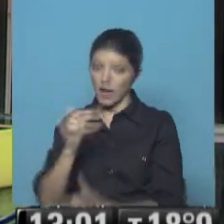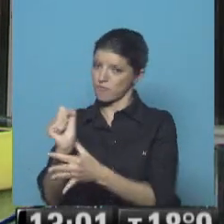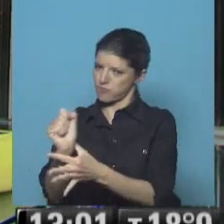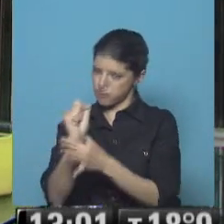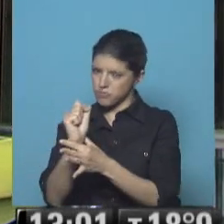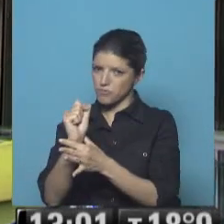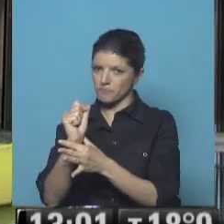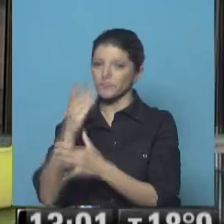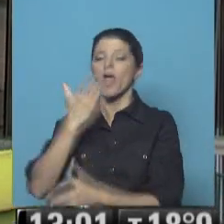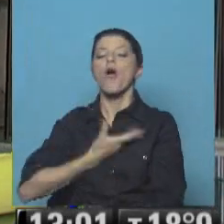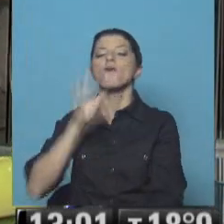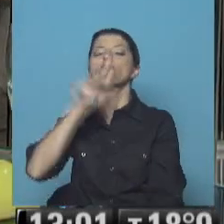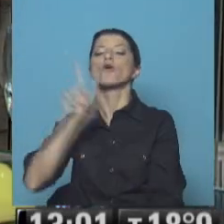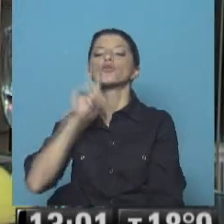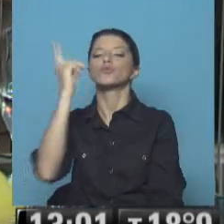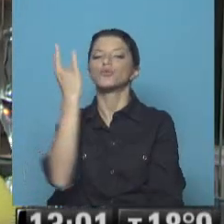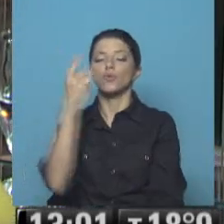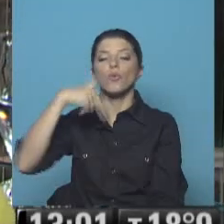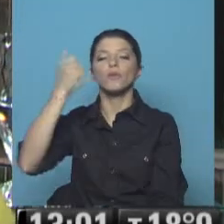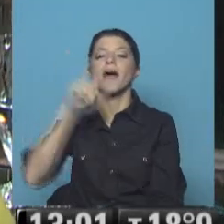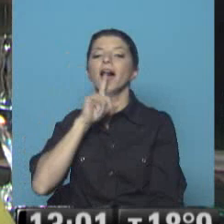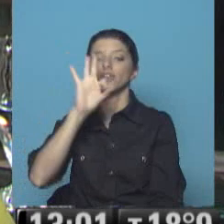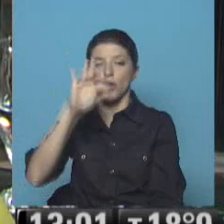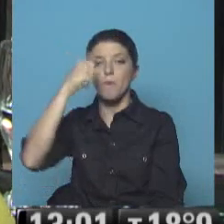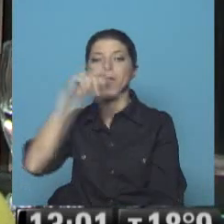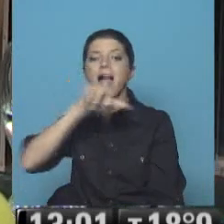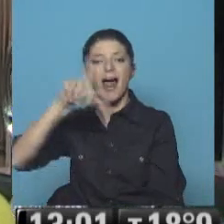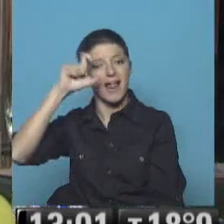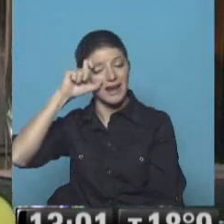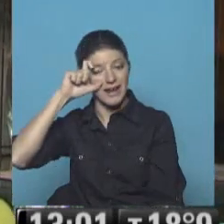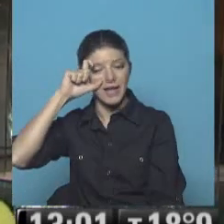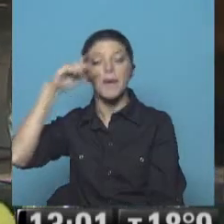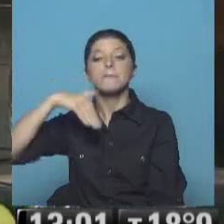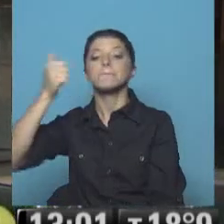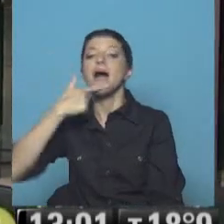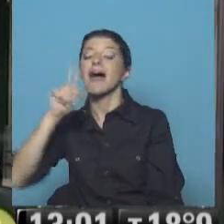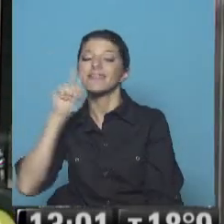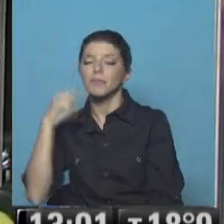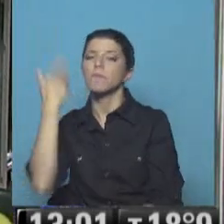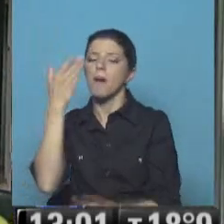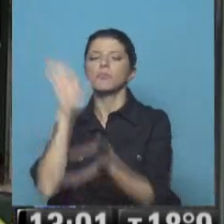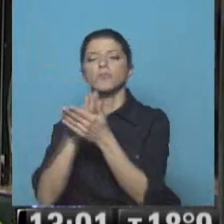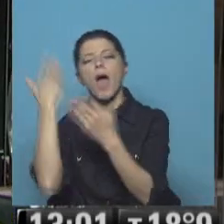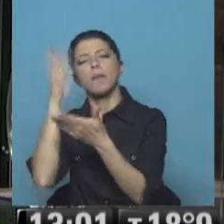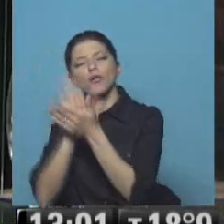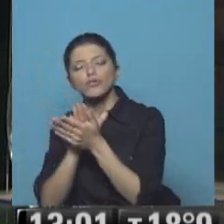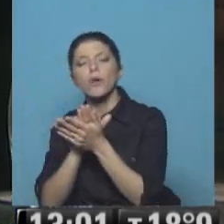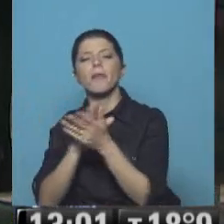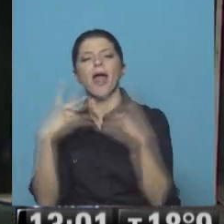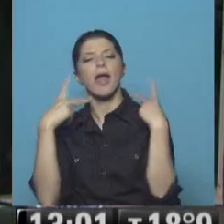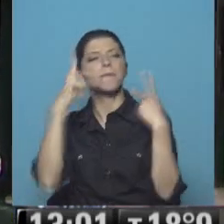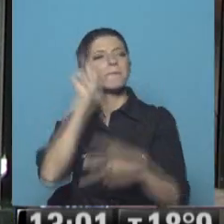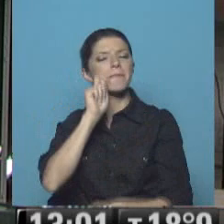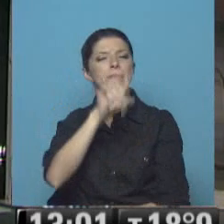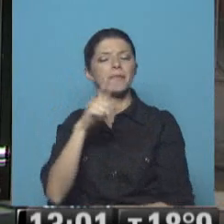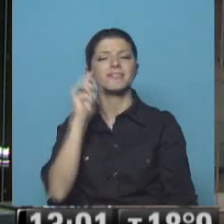llama Fortunato Malimachi, por supuesto con él vamos a analizar lo que implica la gira del Papa Francisco a Cuba y a los